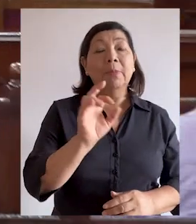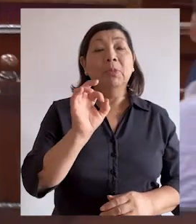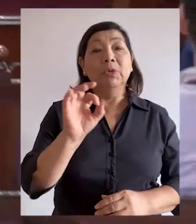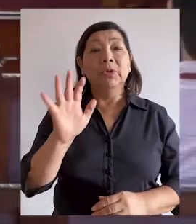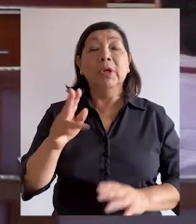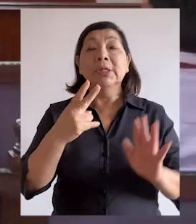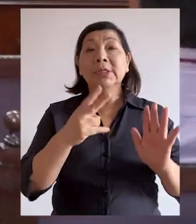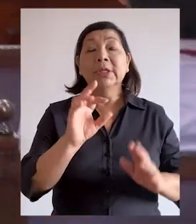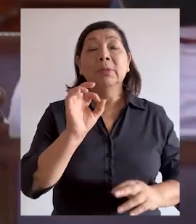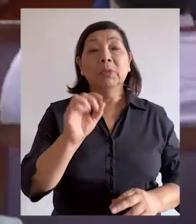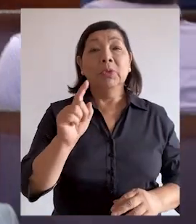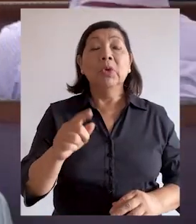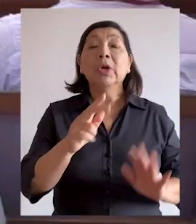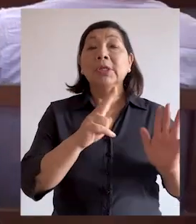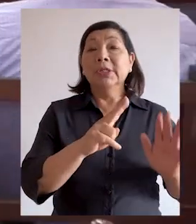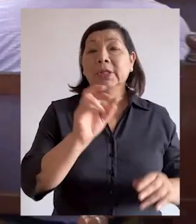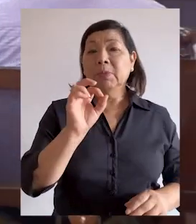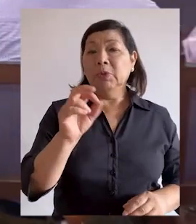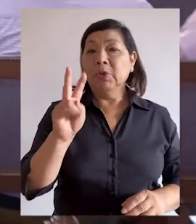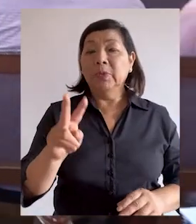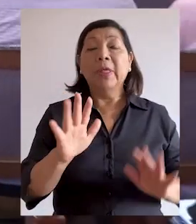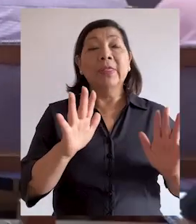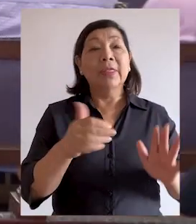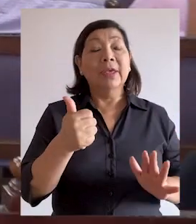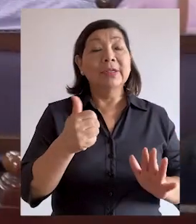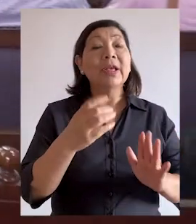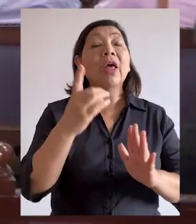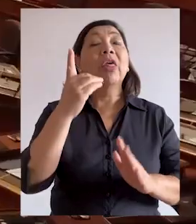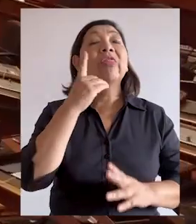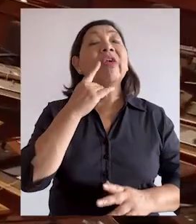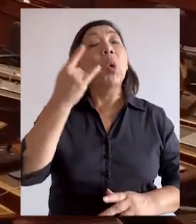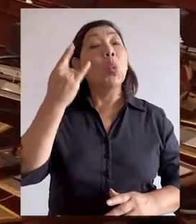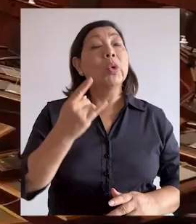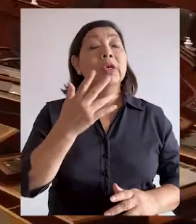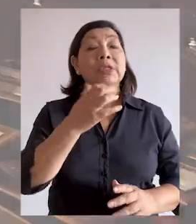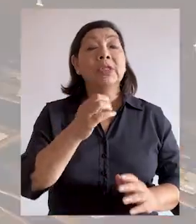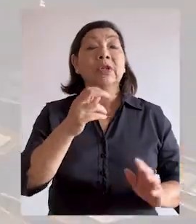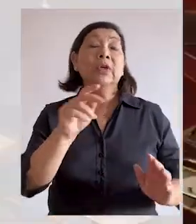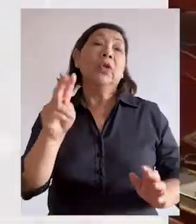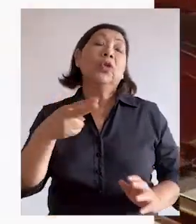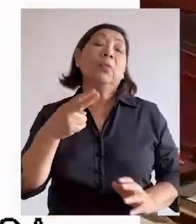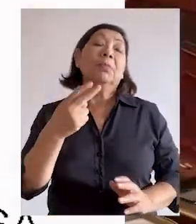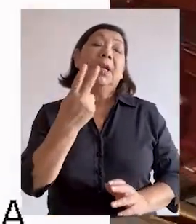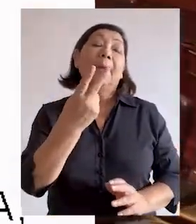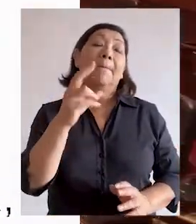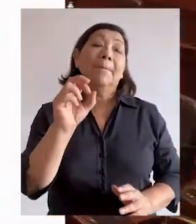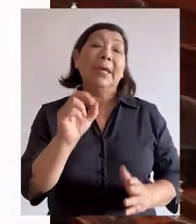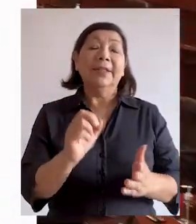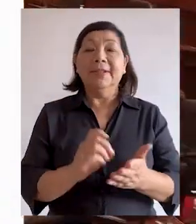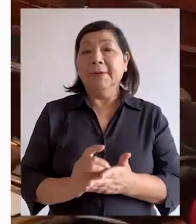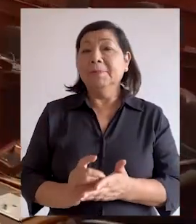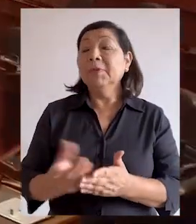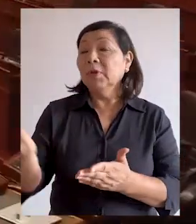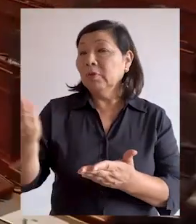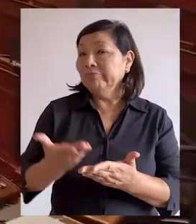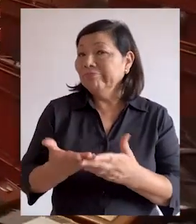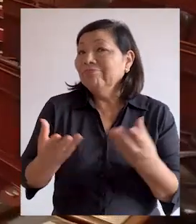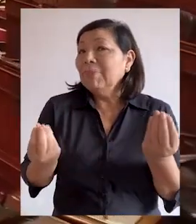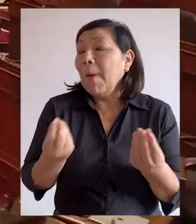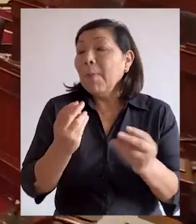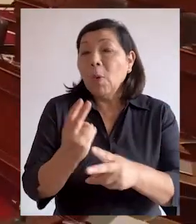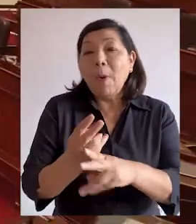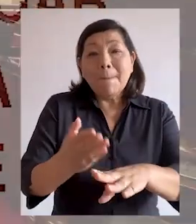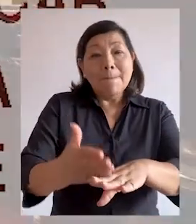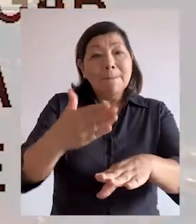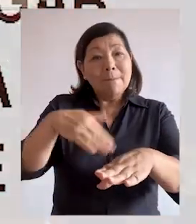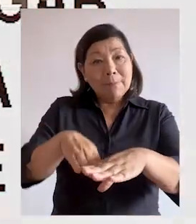.5, 7.1, 7.2 y 10 del Decreto de Urgencia 038-2020, decreto de urgencia que establece